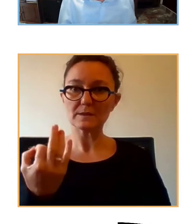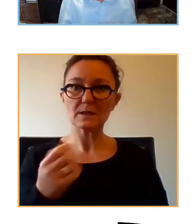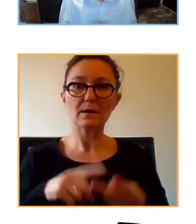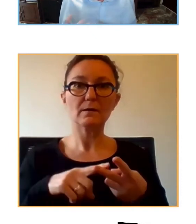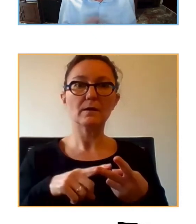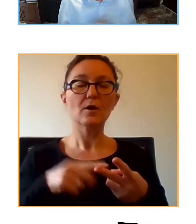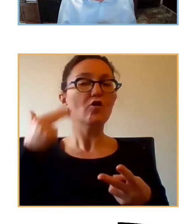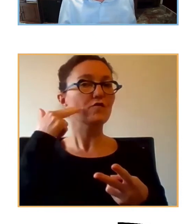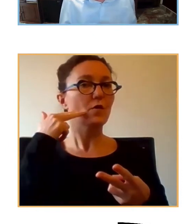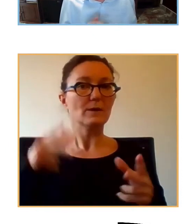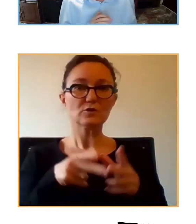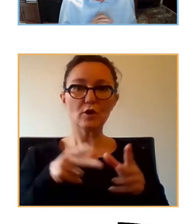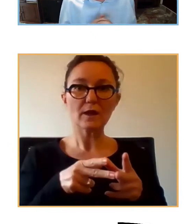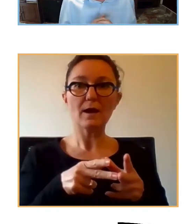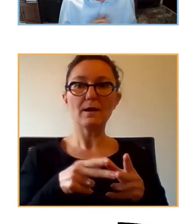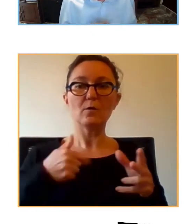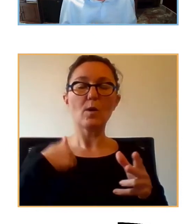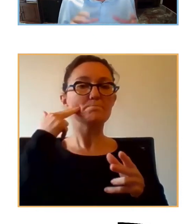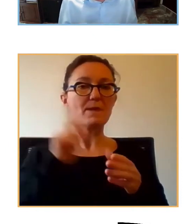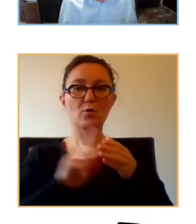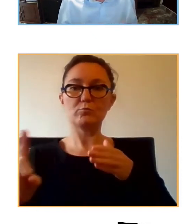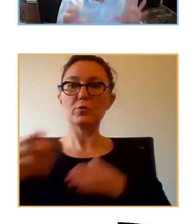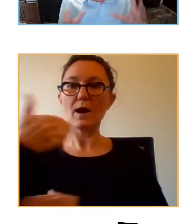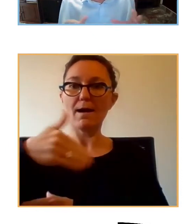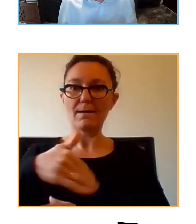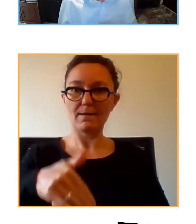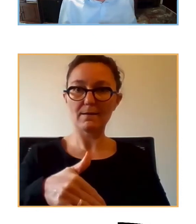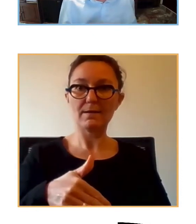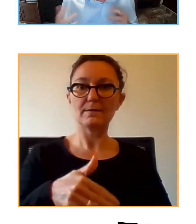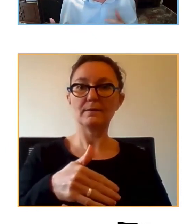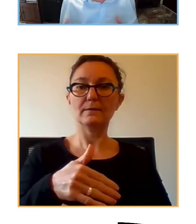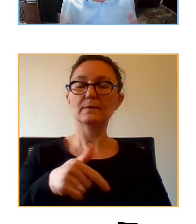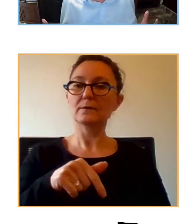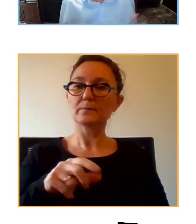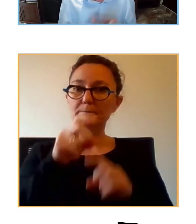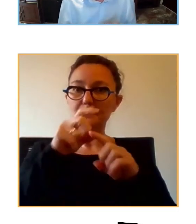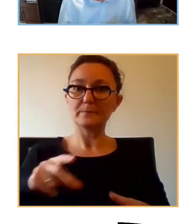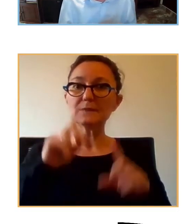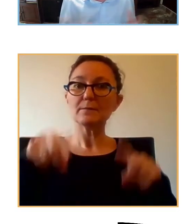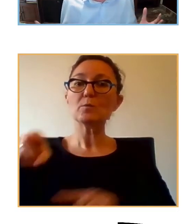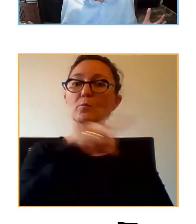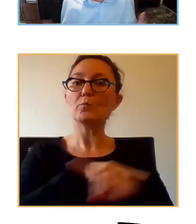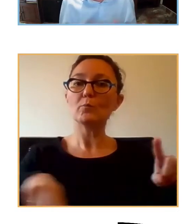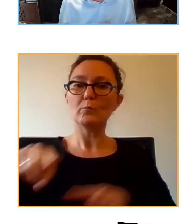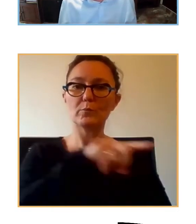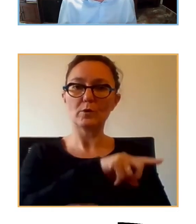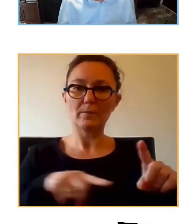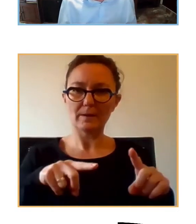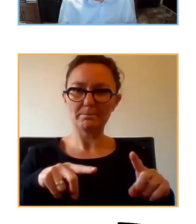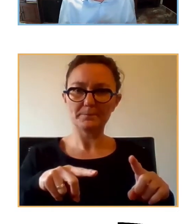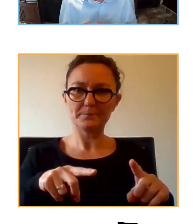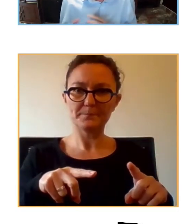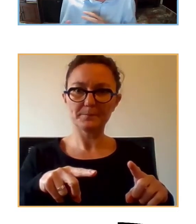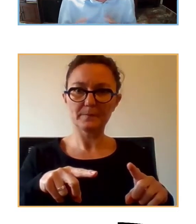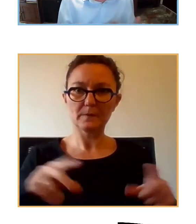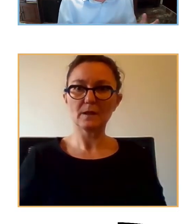fobia social, agorafobia y ansiedad generalizada. Y concretamente respecto a nuestra asociación hemos tenido un problema, que es el de las reuniones presenciales